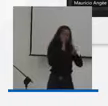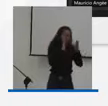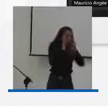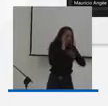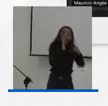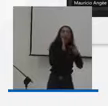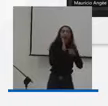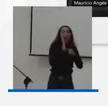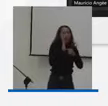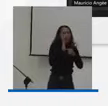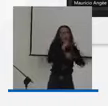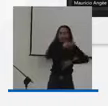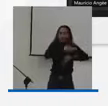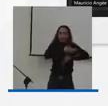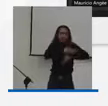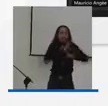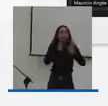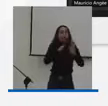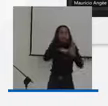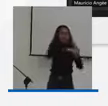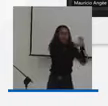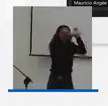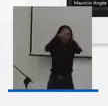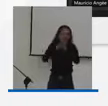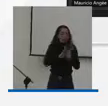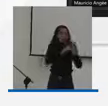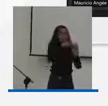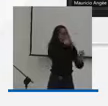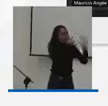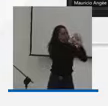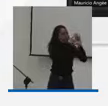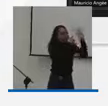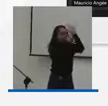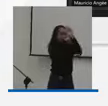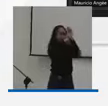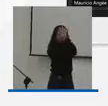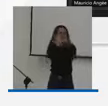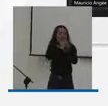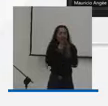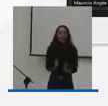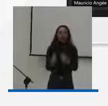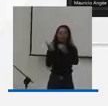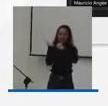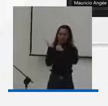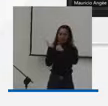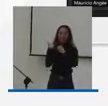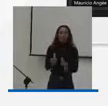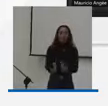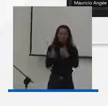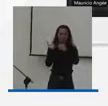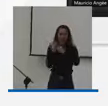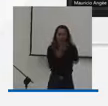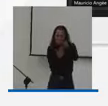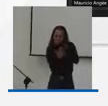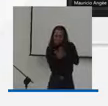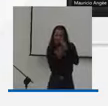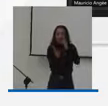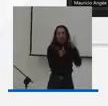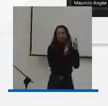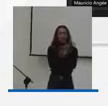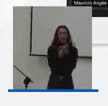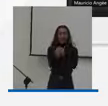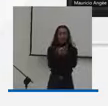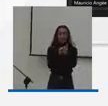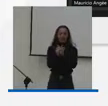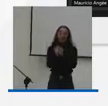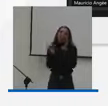territoriales quienes sigan expidiendo otorgando o renovando este acto administrativo que permite que el